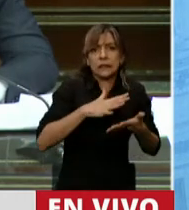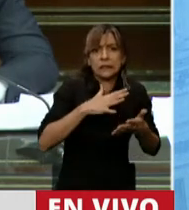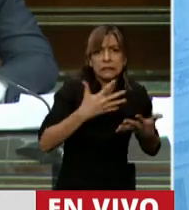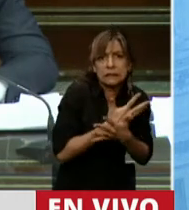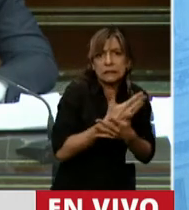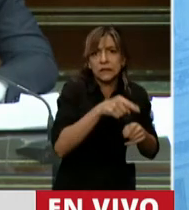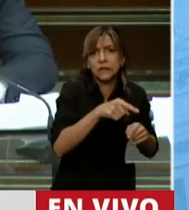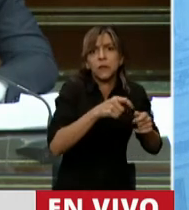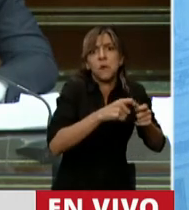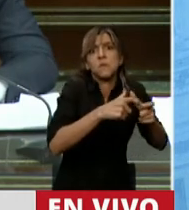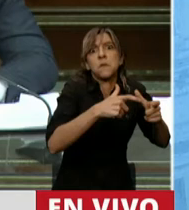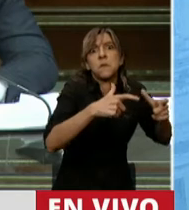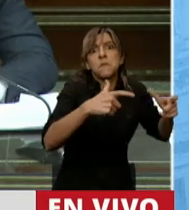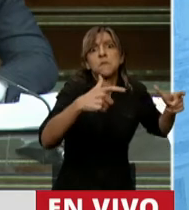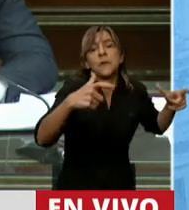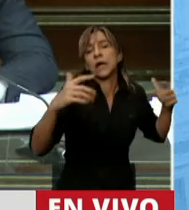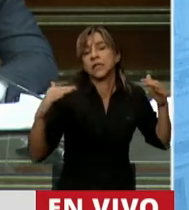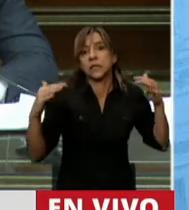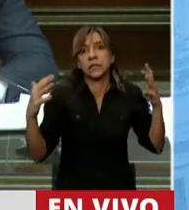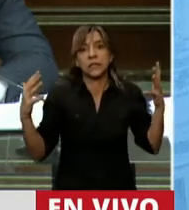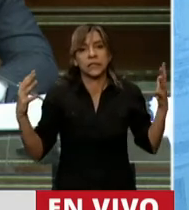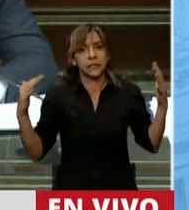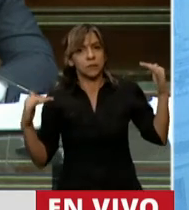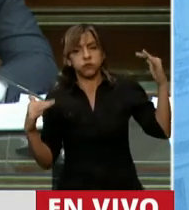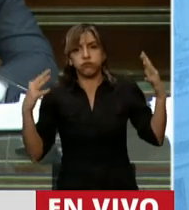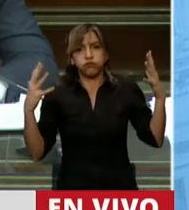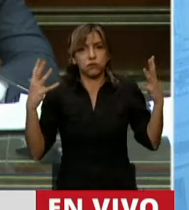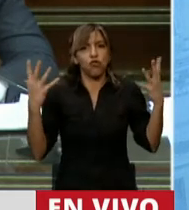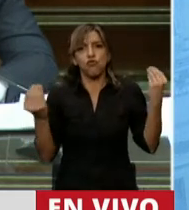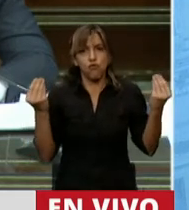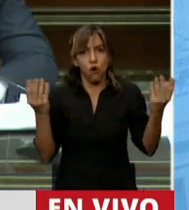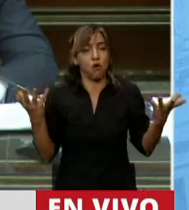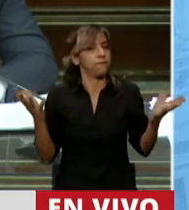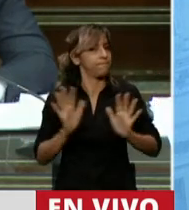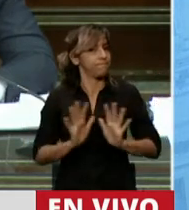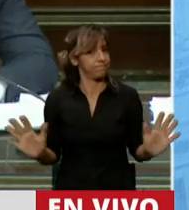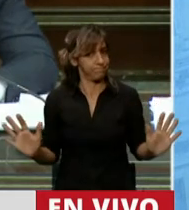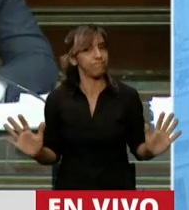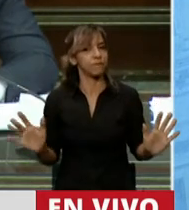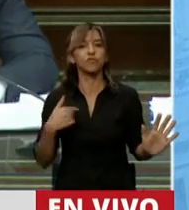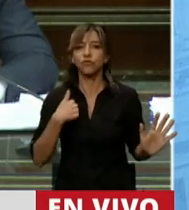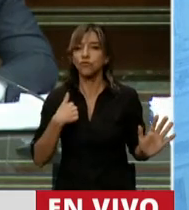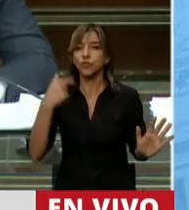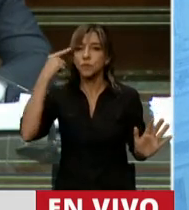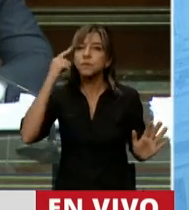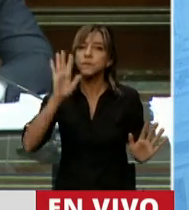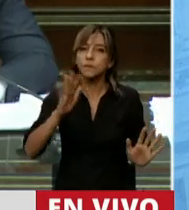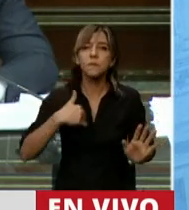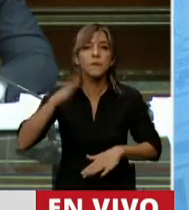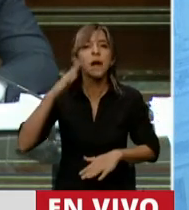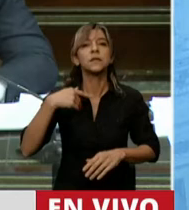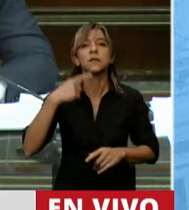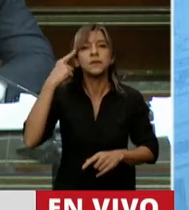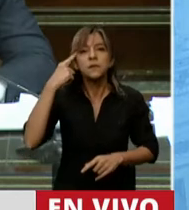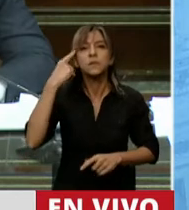desde una posición de los usuarios y de los consumidores. Y sobre todo porque si hay algo que caracteriza